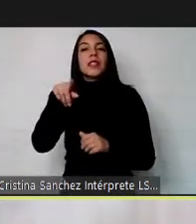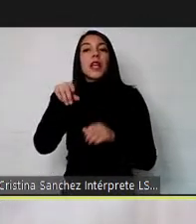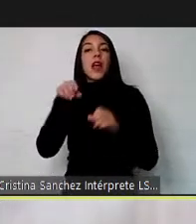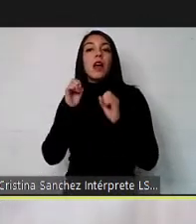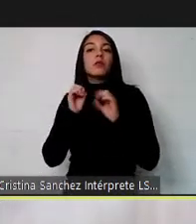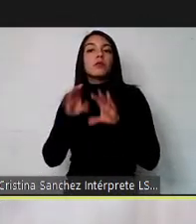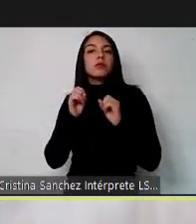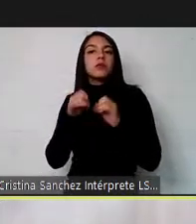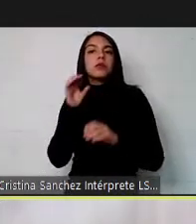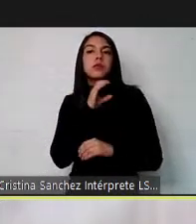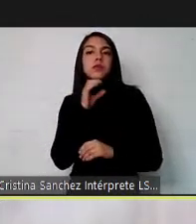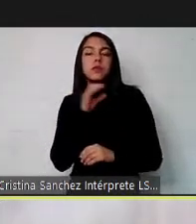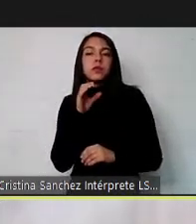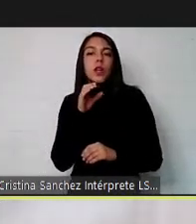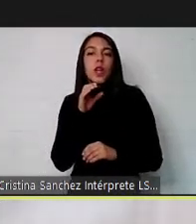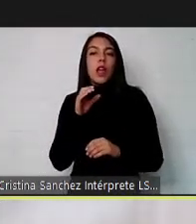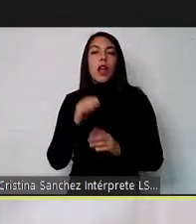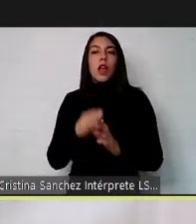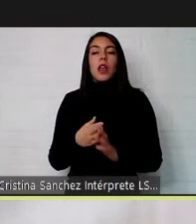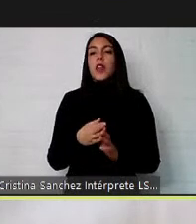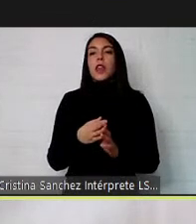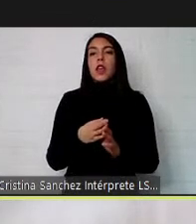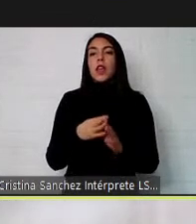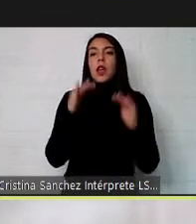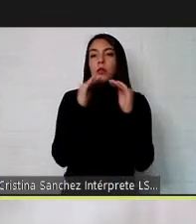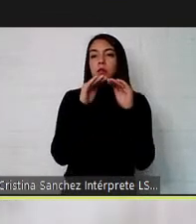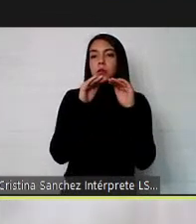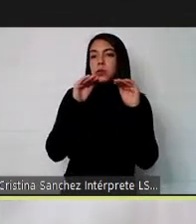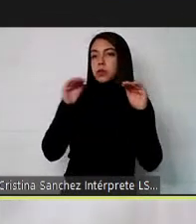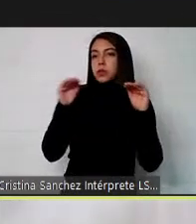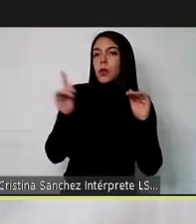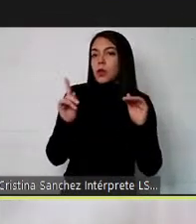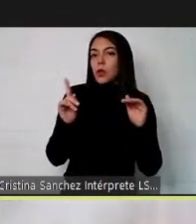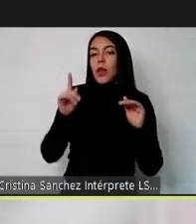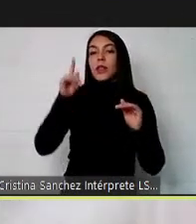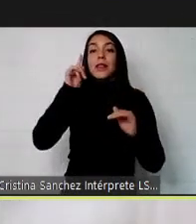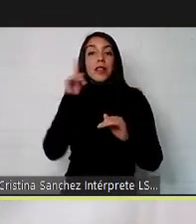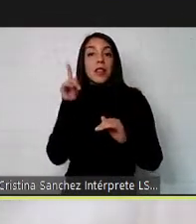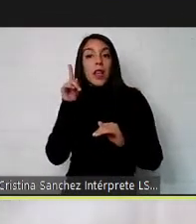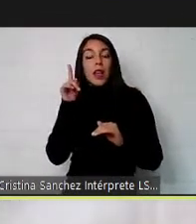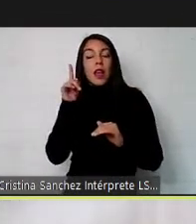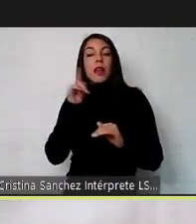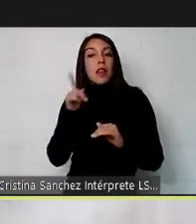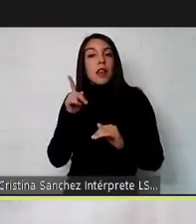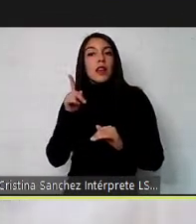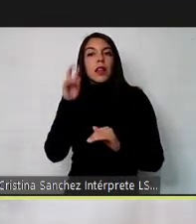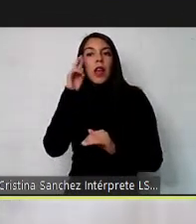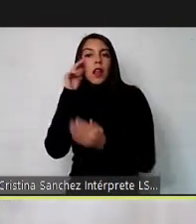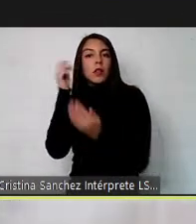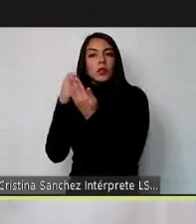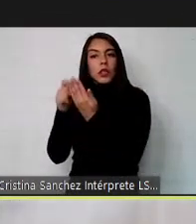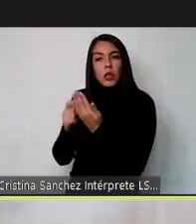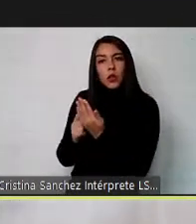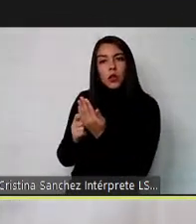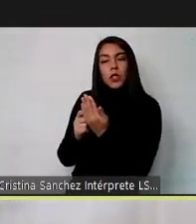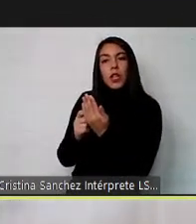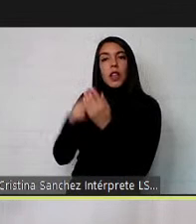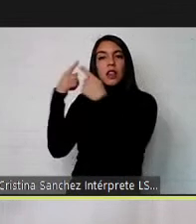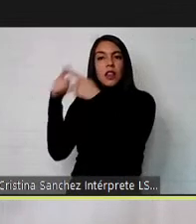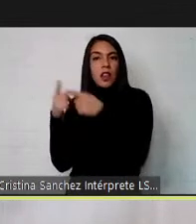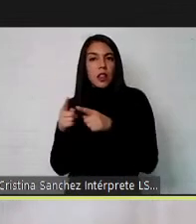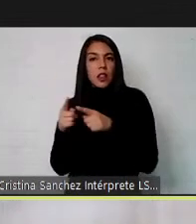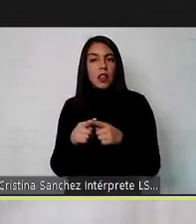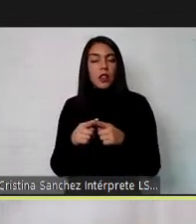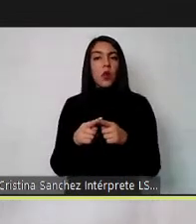no puede ser estándar tiene que reconocer las capacidades de las distintas personas tiene que reconocer que hay niveles educativos diferentes